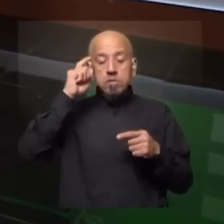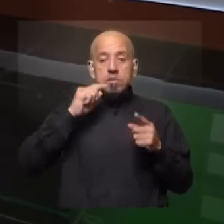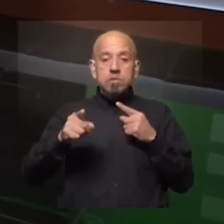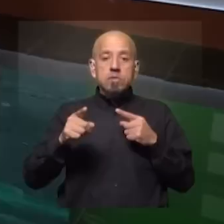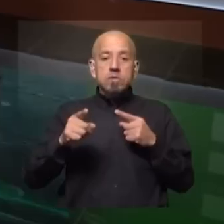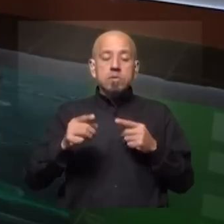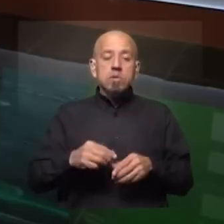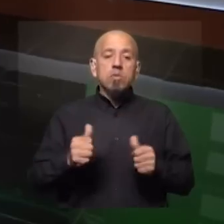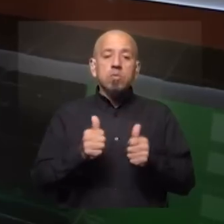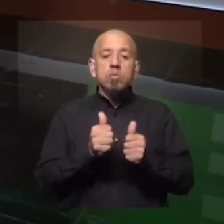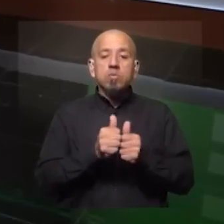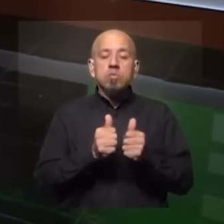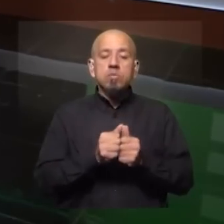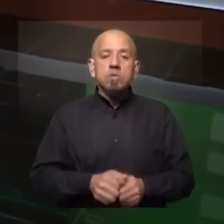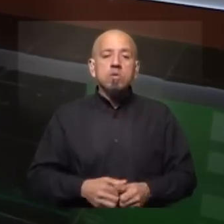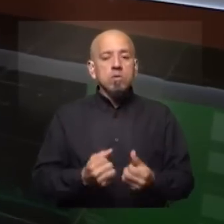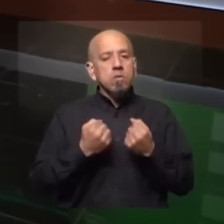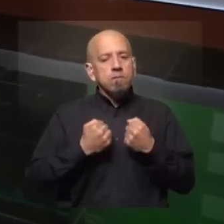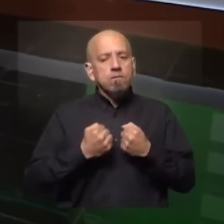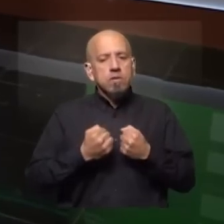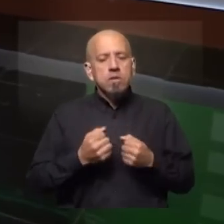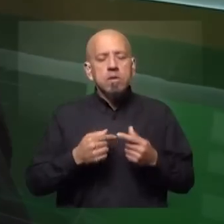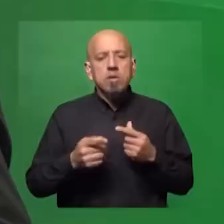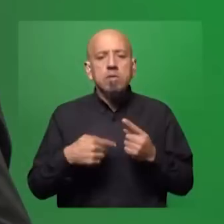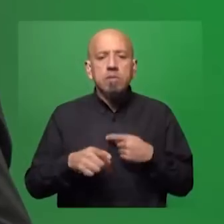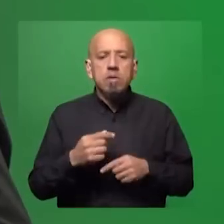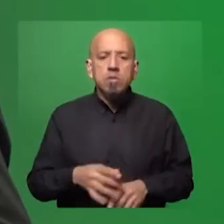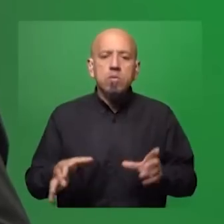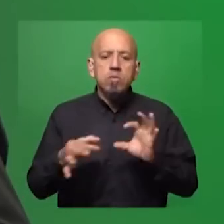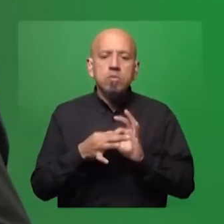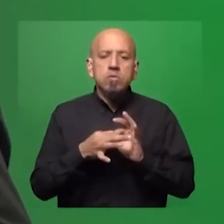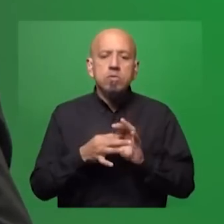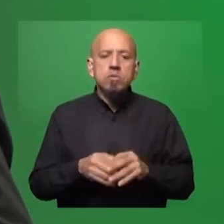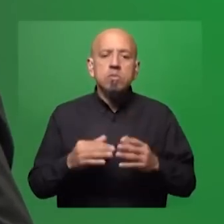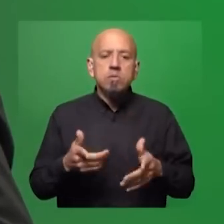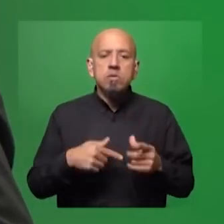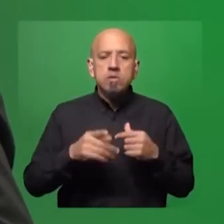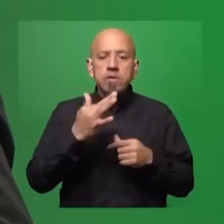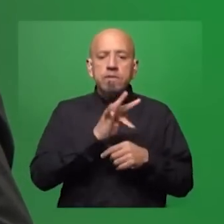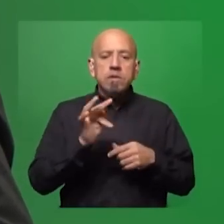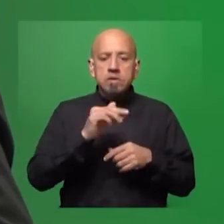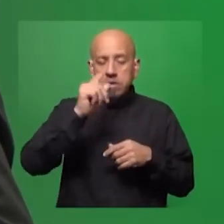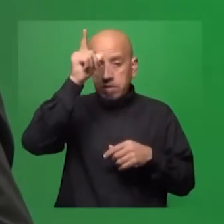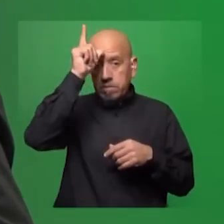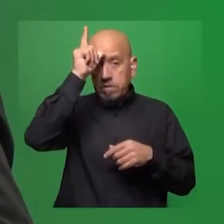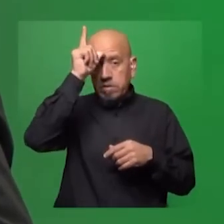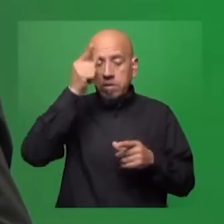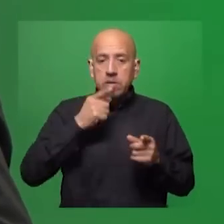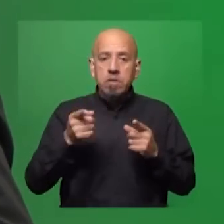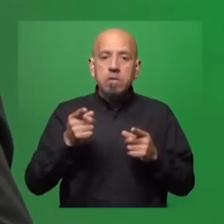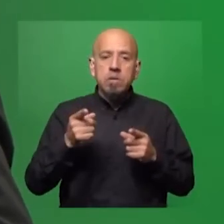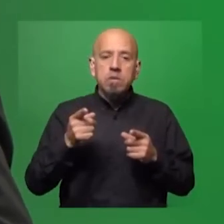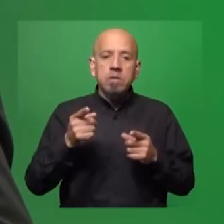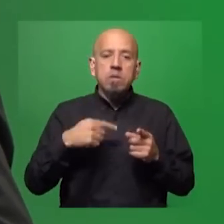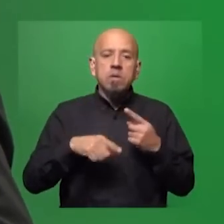unirse para ser más fuertes, originalmente la idea de unirse para no matarse Francia y Alemania. Pero luego, la propia